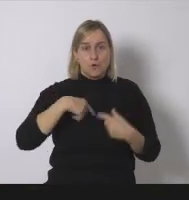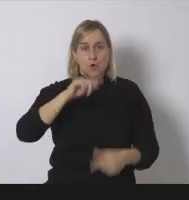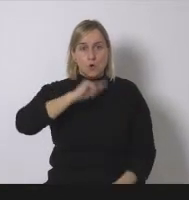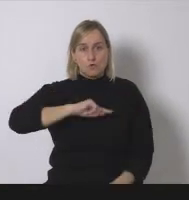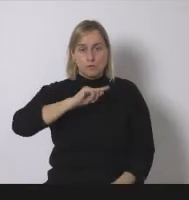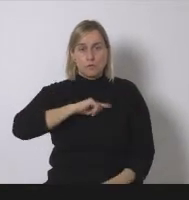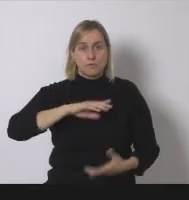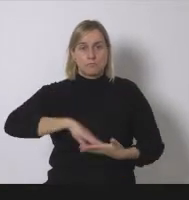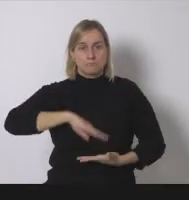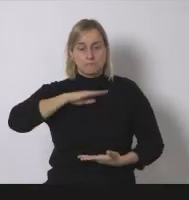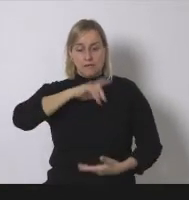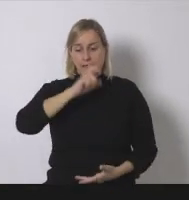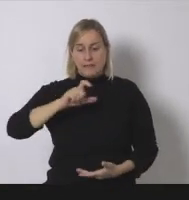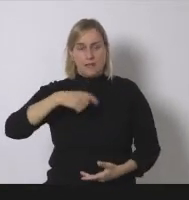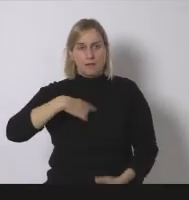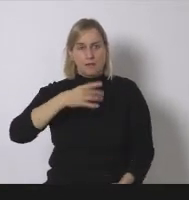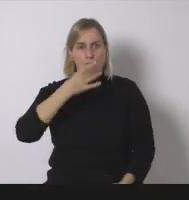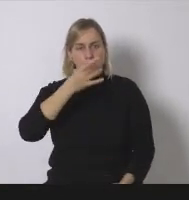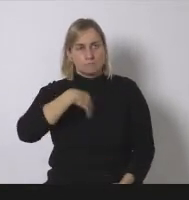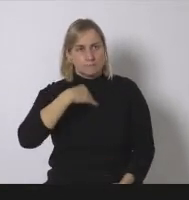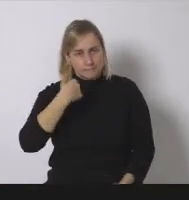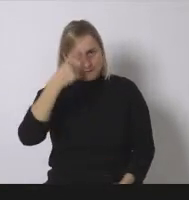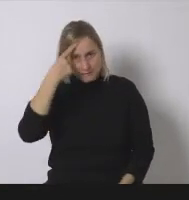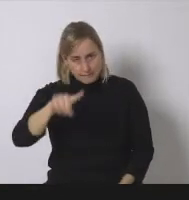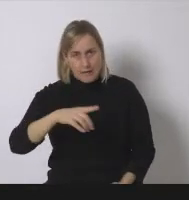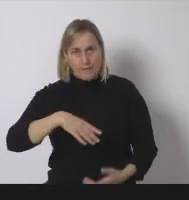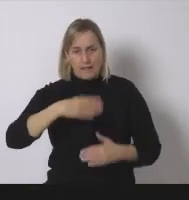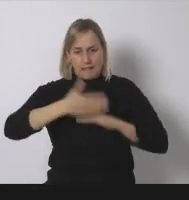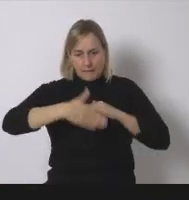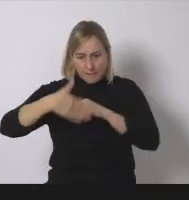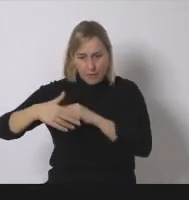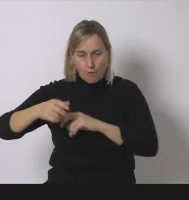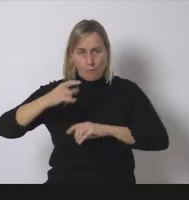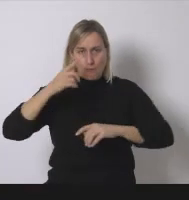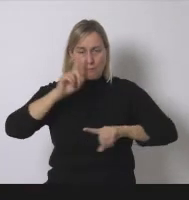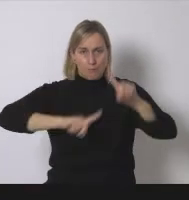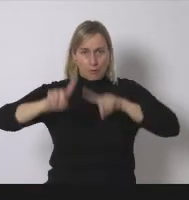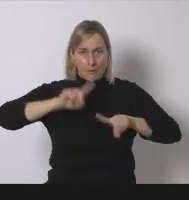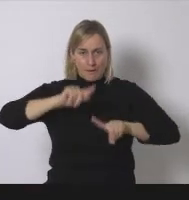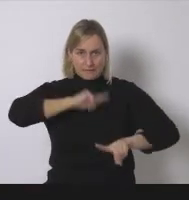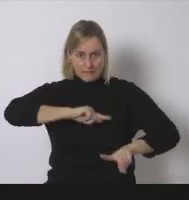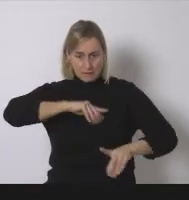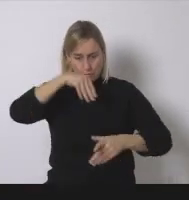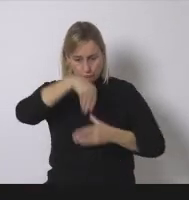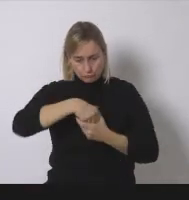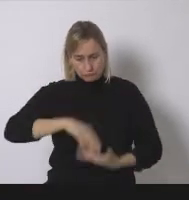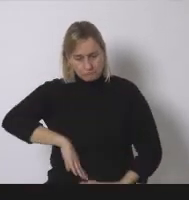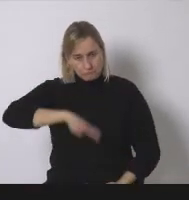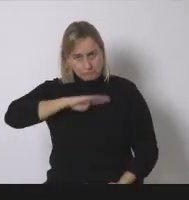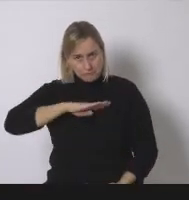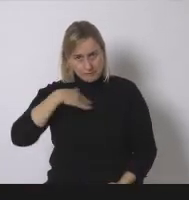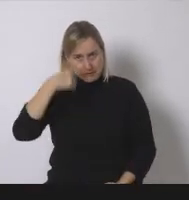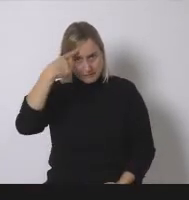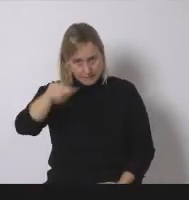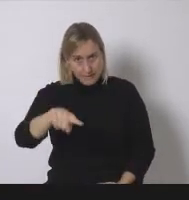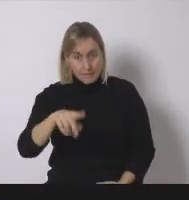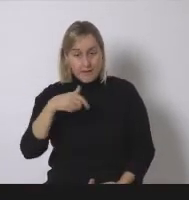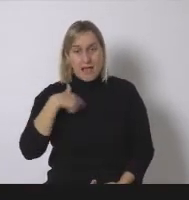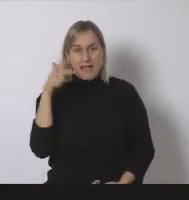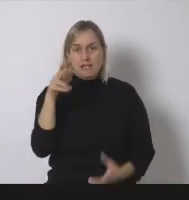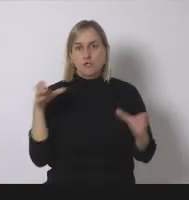un derecho